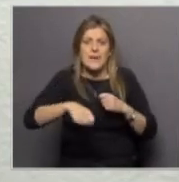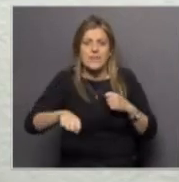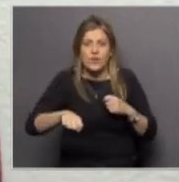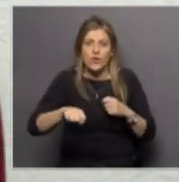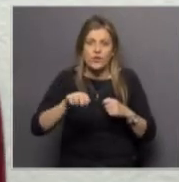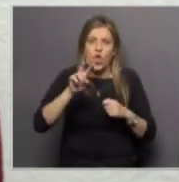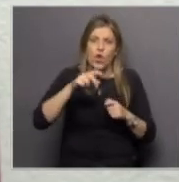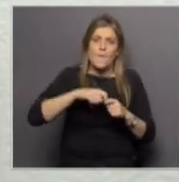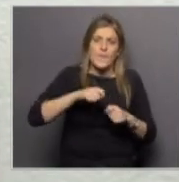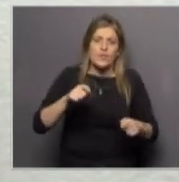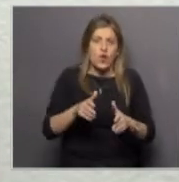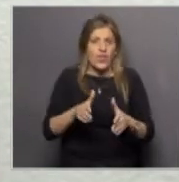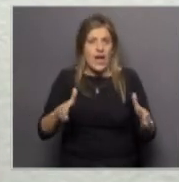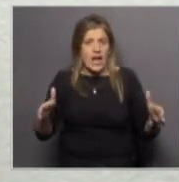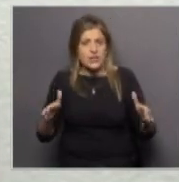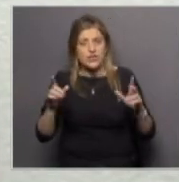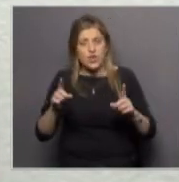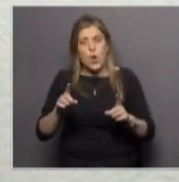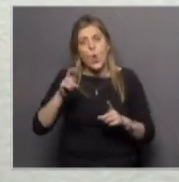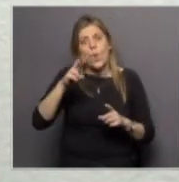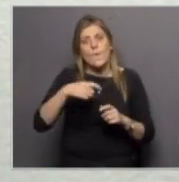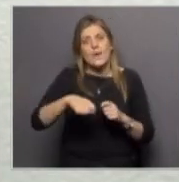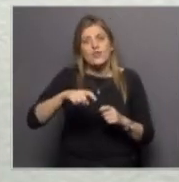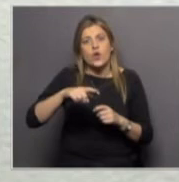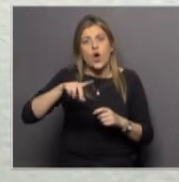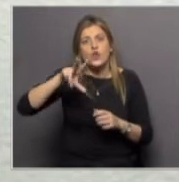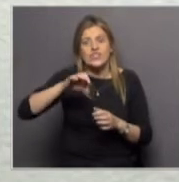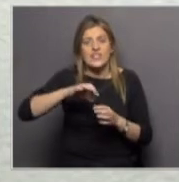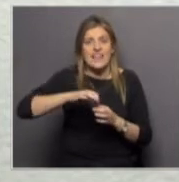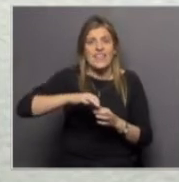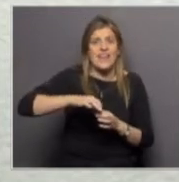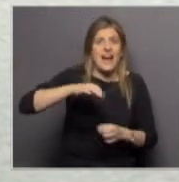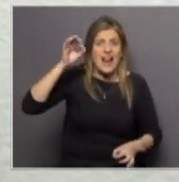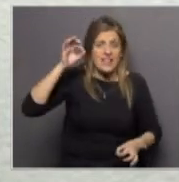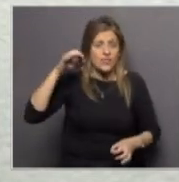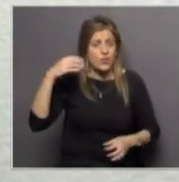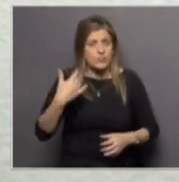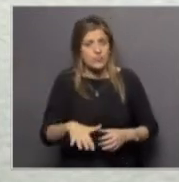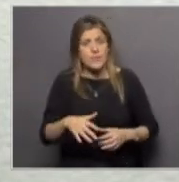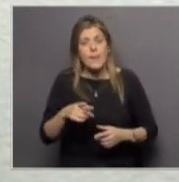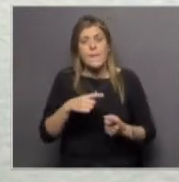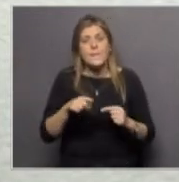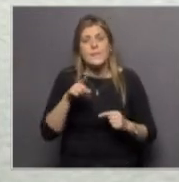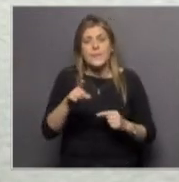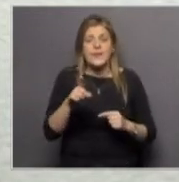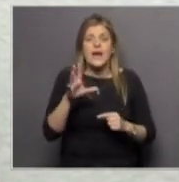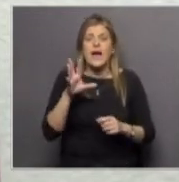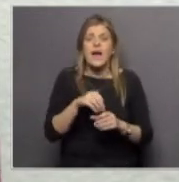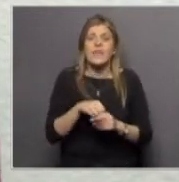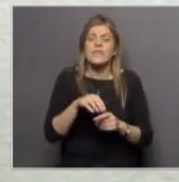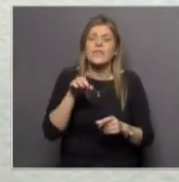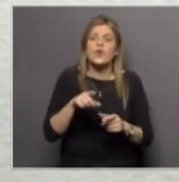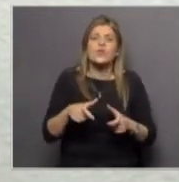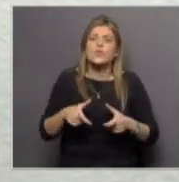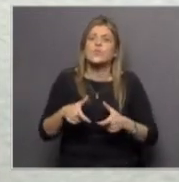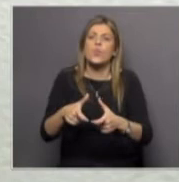metros de ancho y 1 metro 80 de alto. Les contamos también que la principal aplicación de este